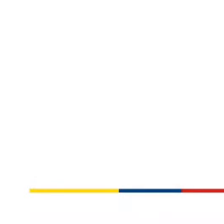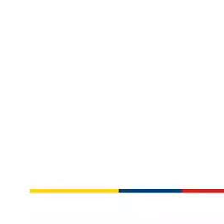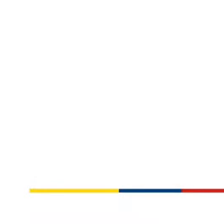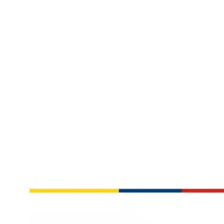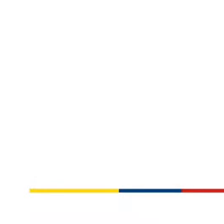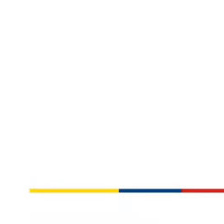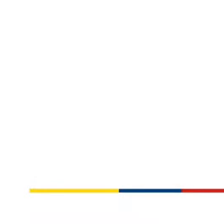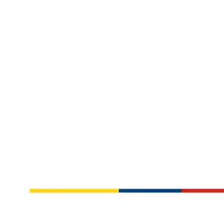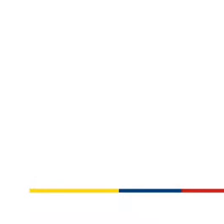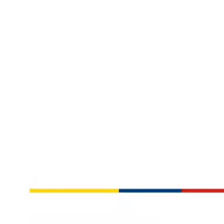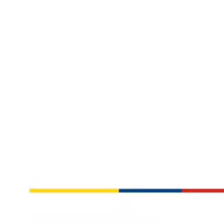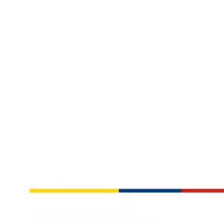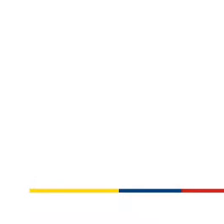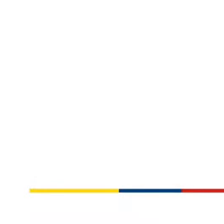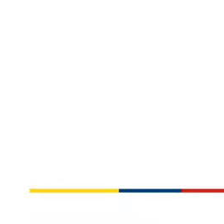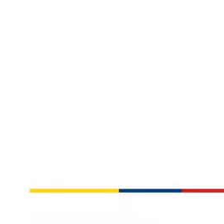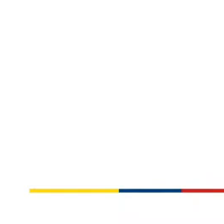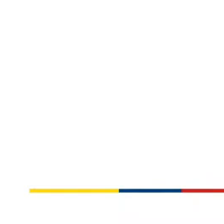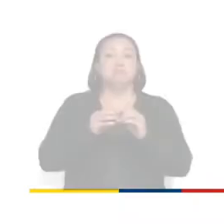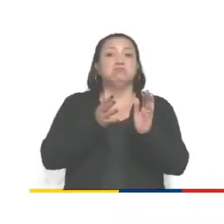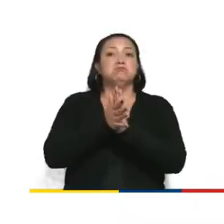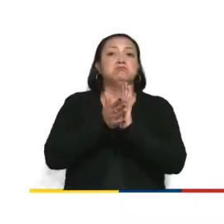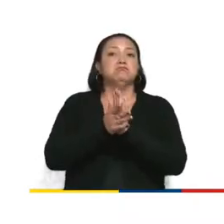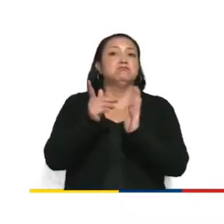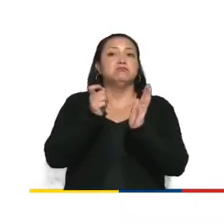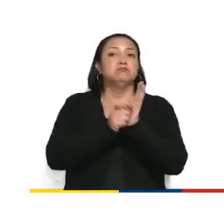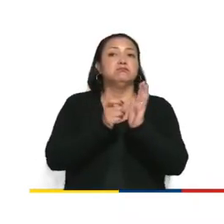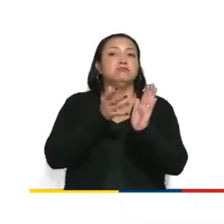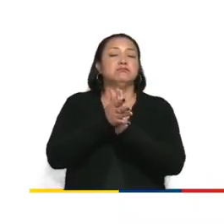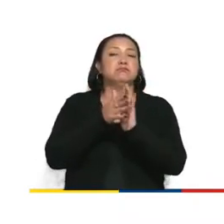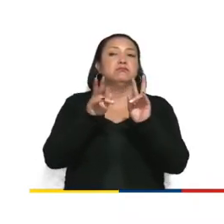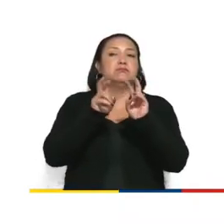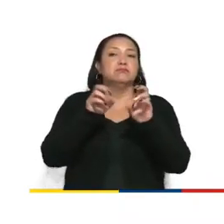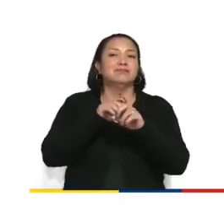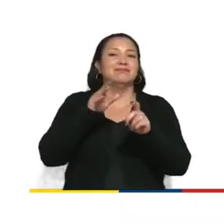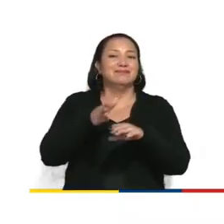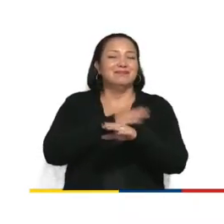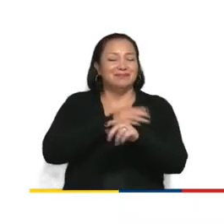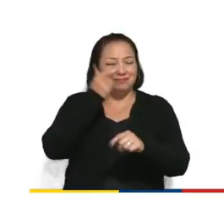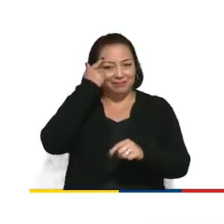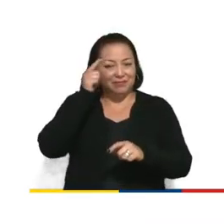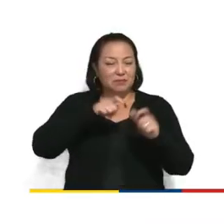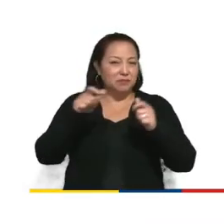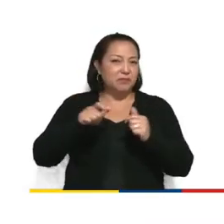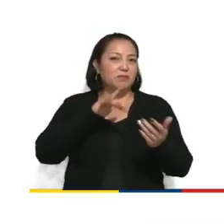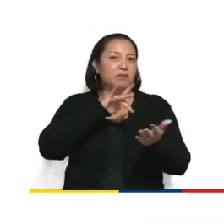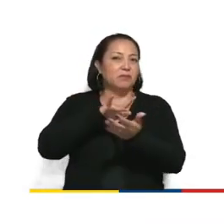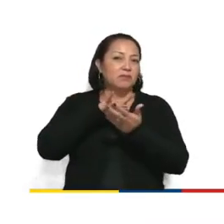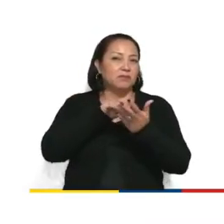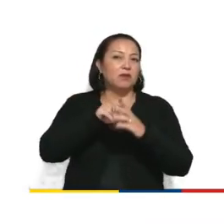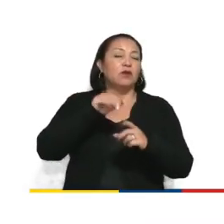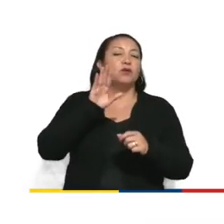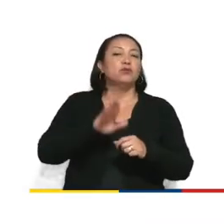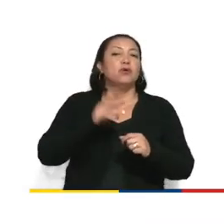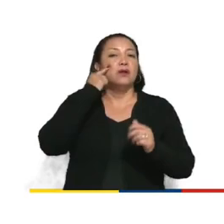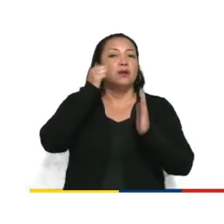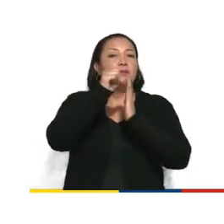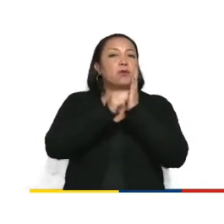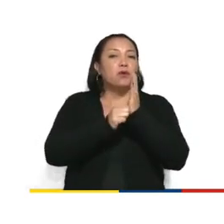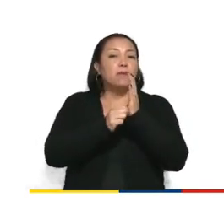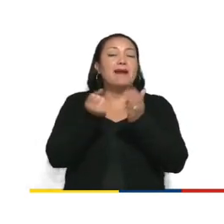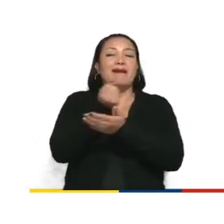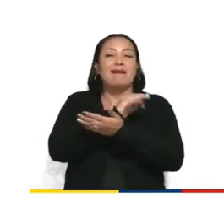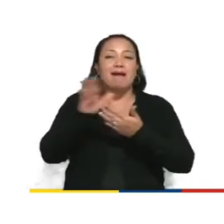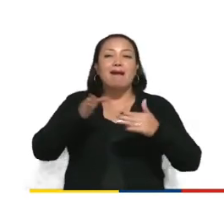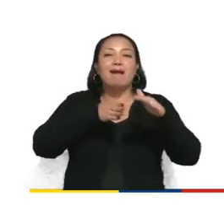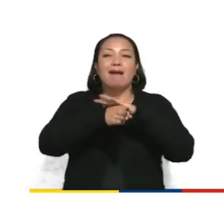Muy bien, y volviendo al punto en que hablábamos sobre cómo hago yo para participar en el programa de Zero Rating,